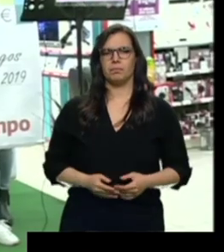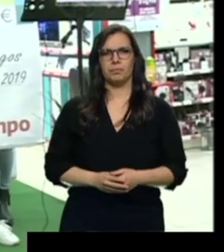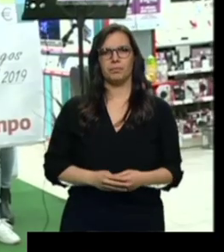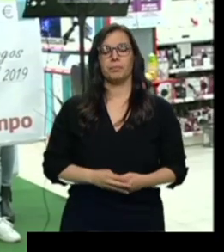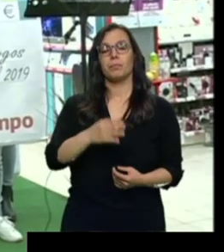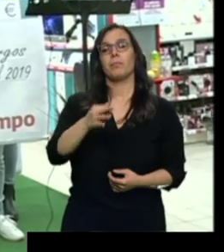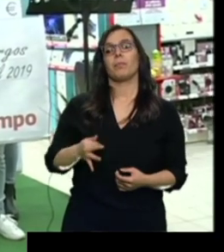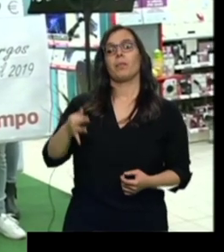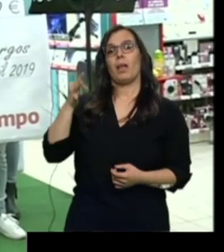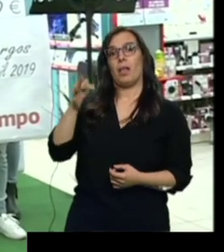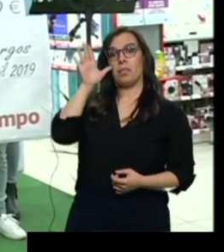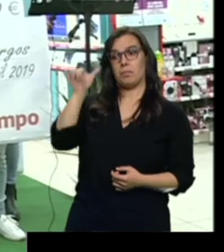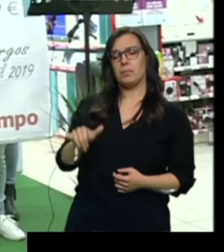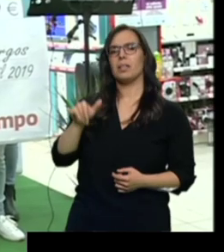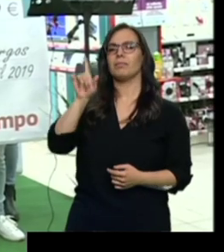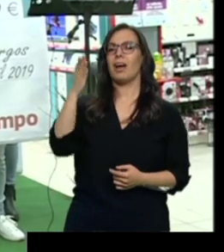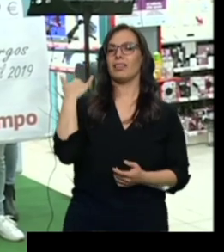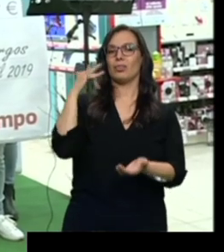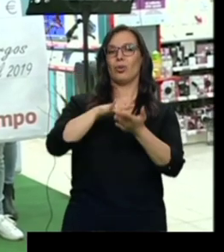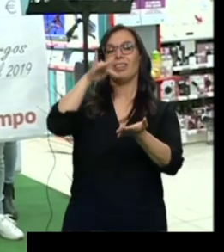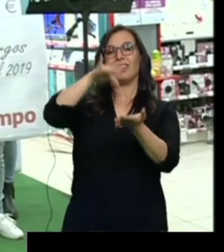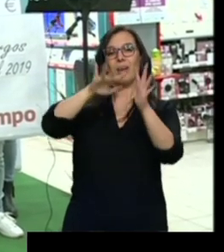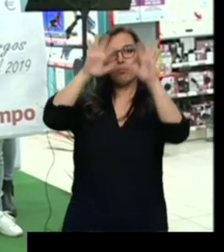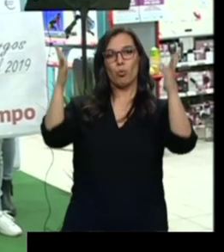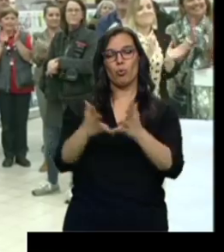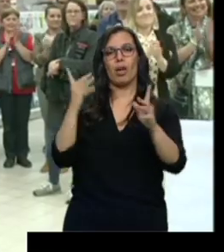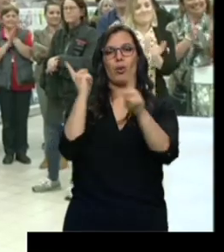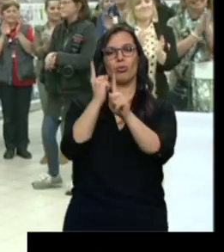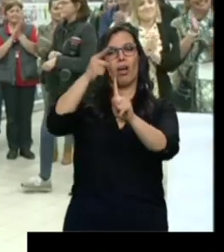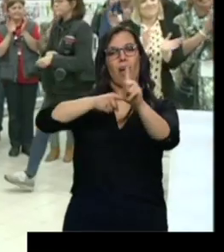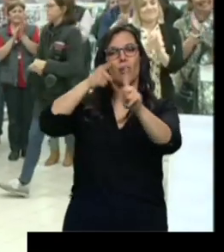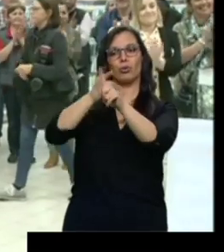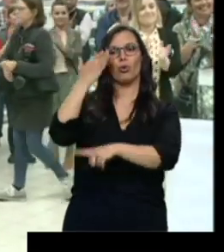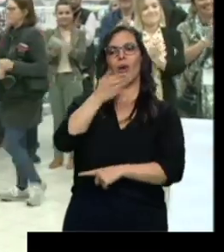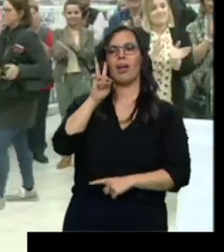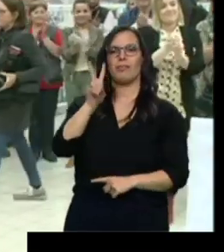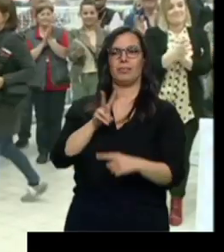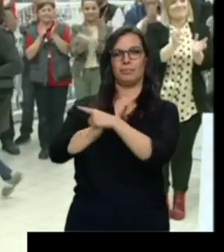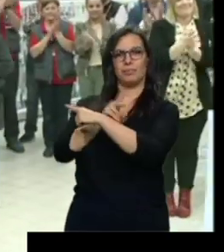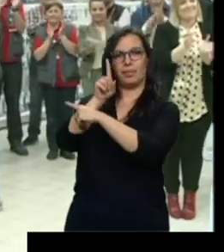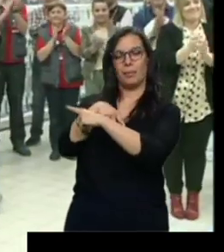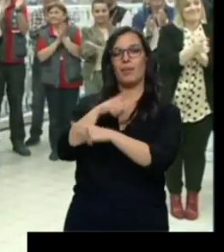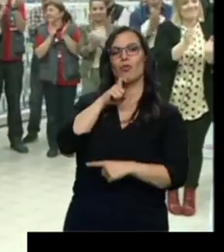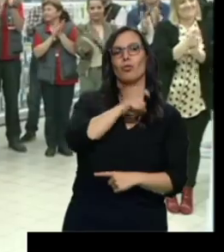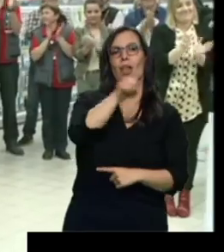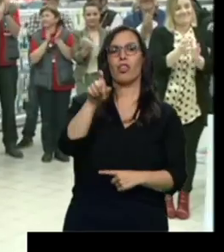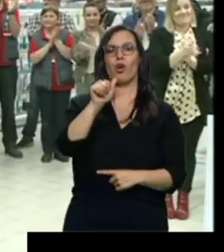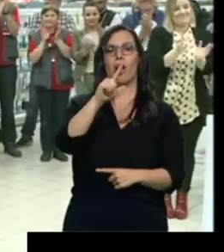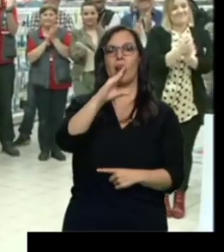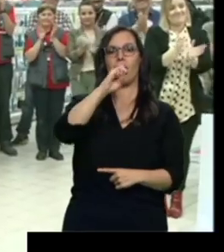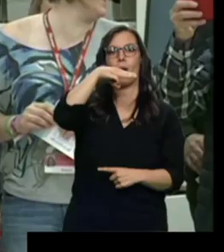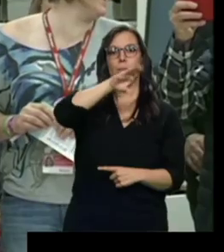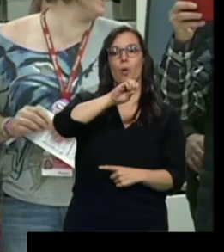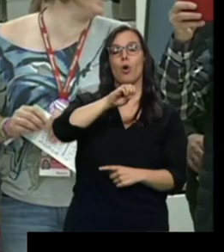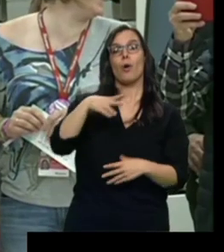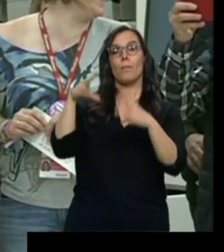Además de ese testimonio, el Día Mundial contra el Acoso Escolar también nos ha dejado esta imagen. La Fundación Alcampo ha entregado en Burgos un cheque